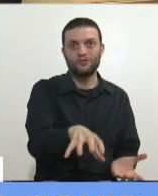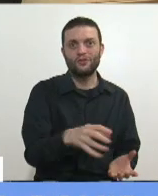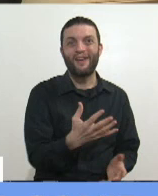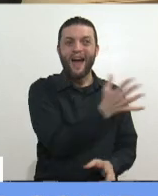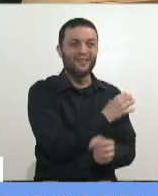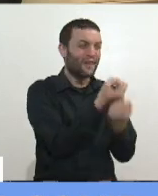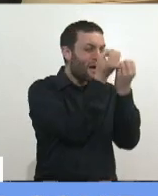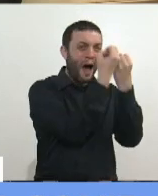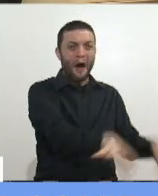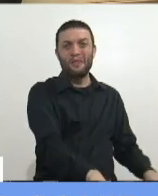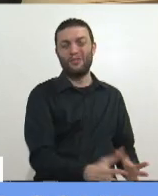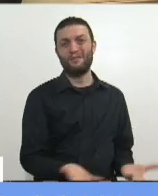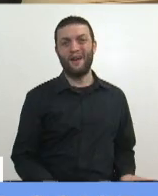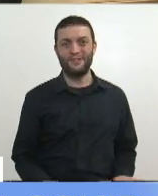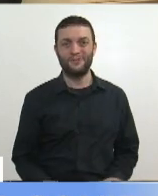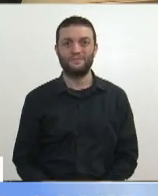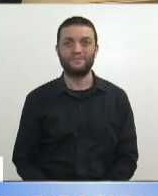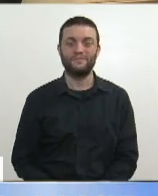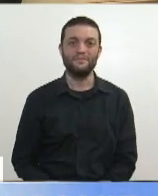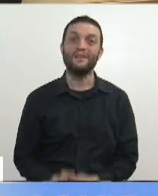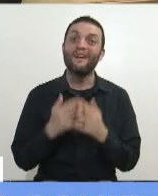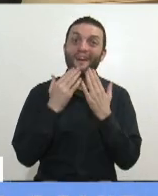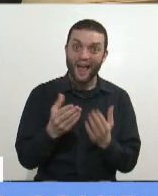O el examen en la provincia de Buenos Aires.